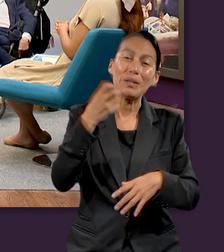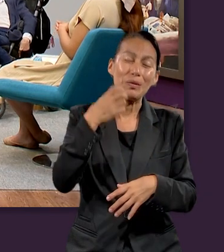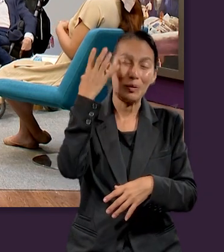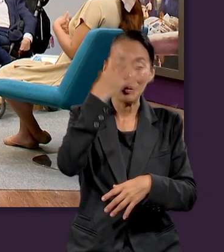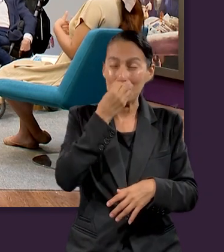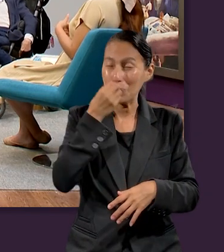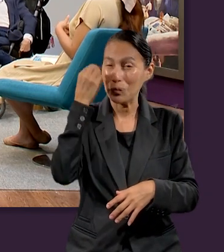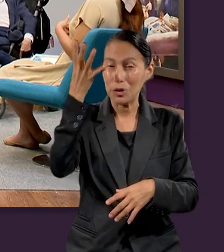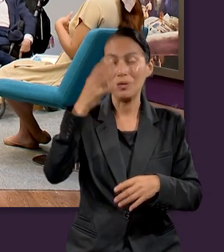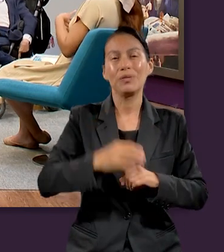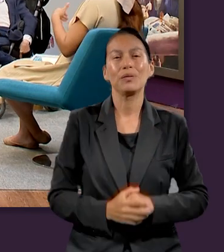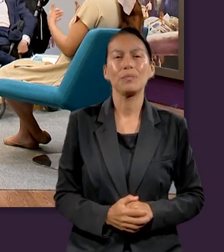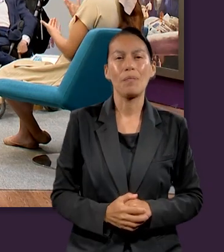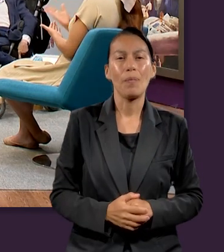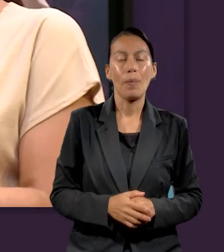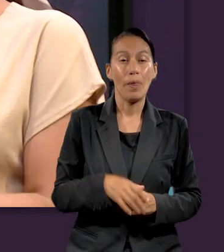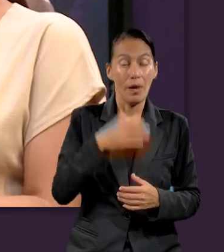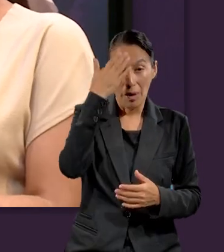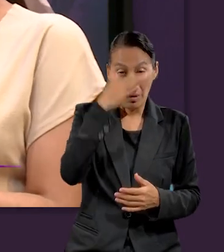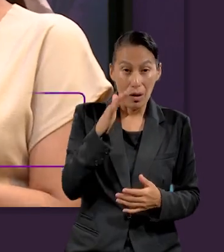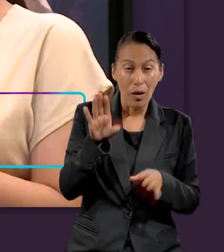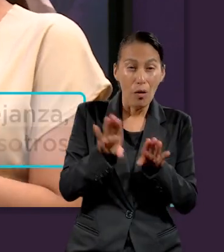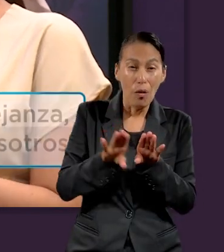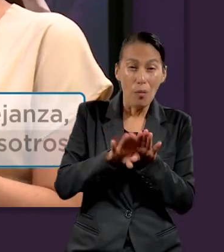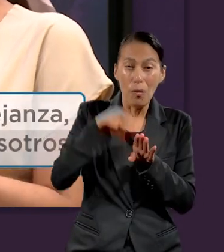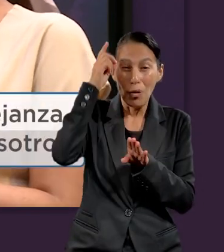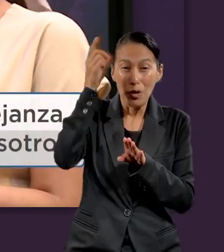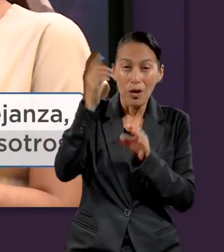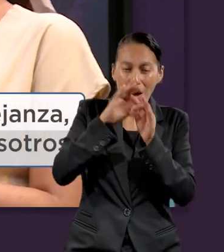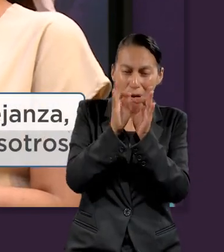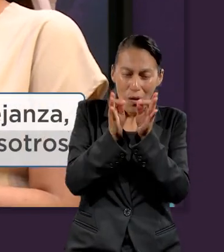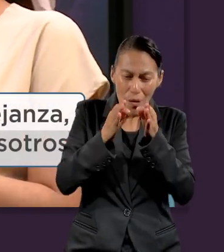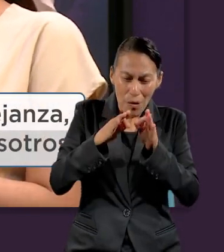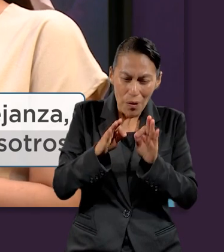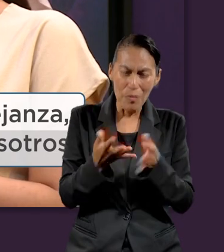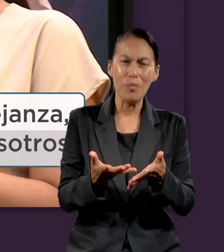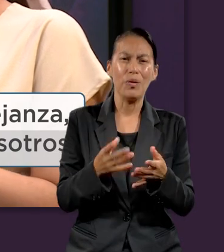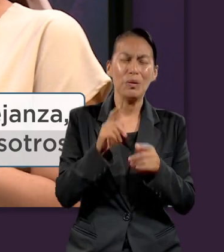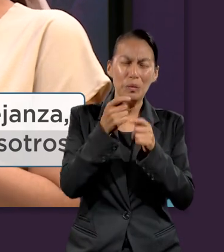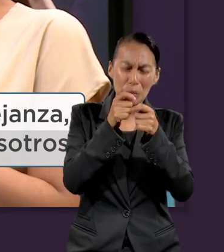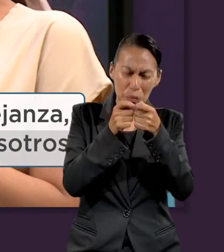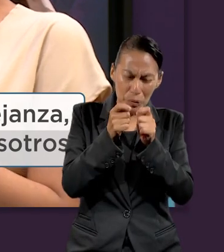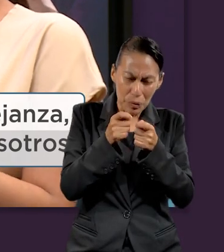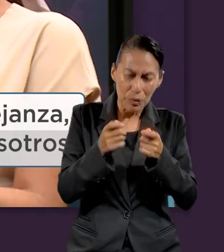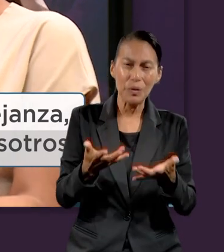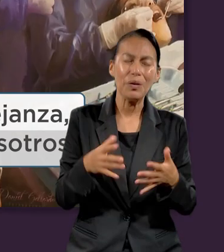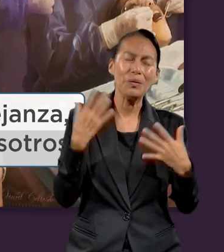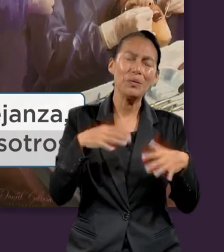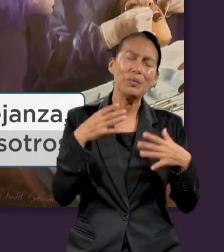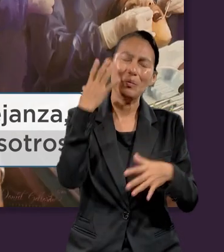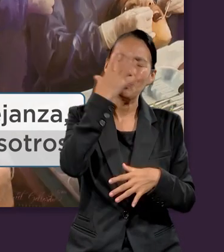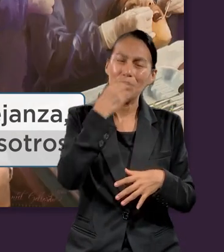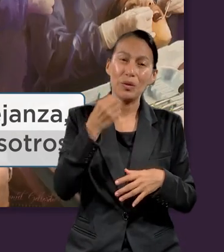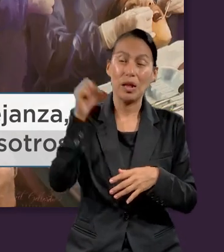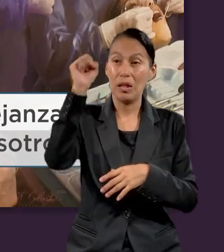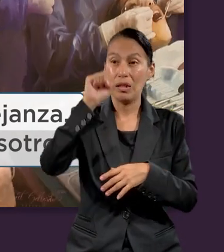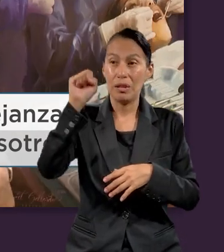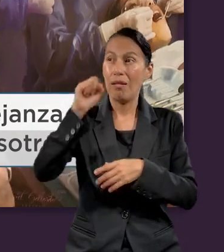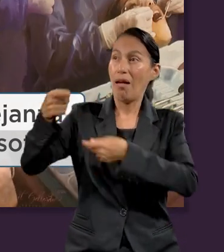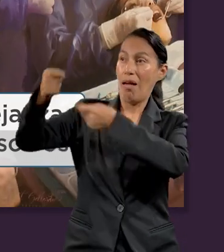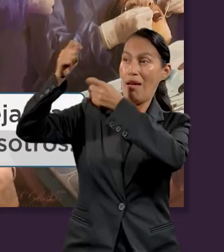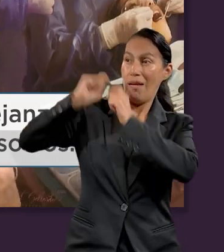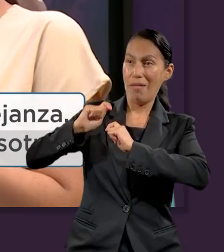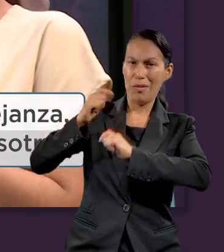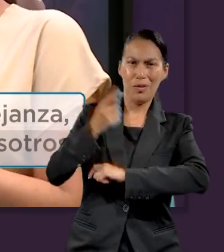una... Que nos sube la autoestima, ¿no? De saber de que Dios nos formó y también que nos dio este día especial, el sábado,